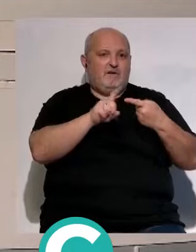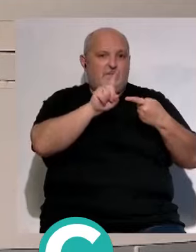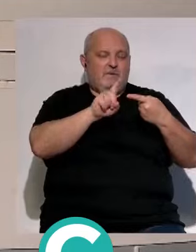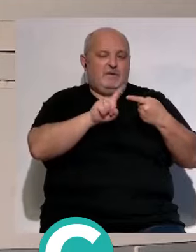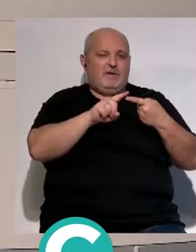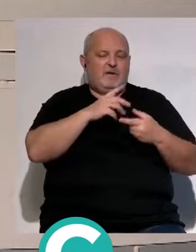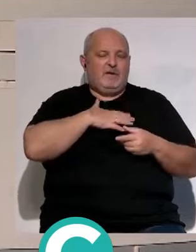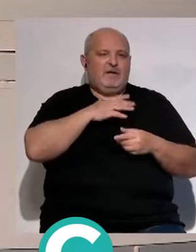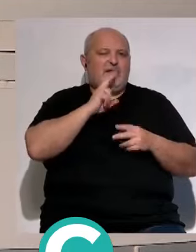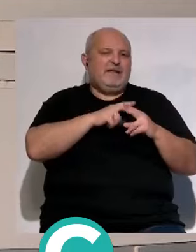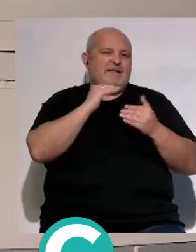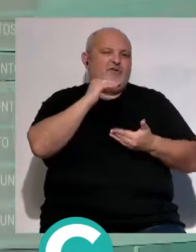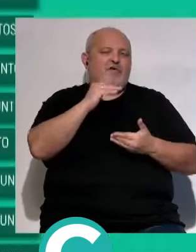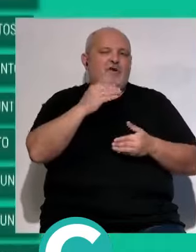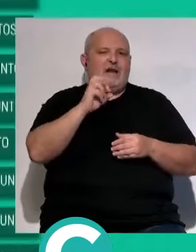el trofeo Ramón Blanco